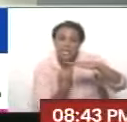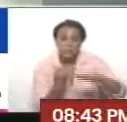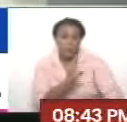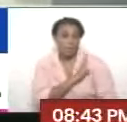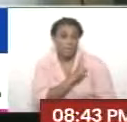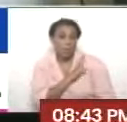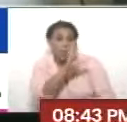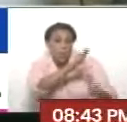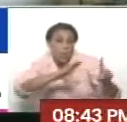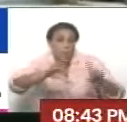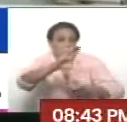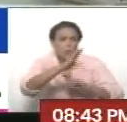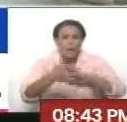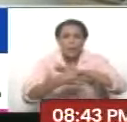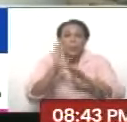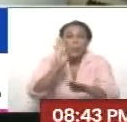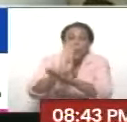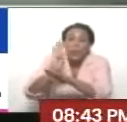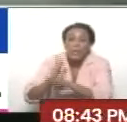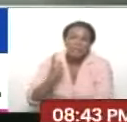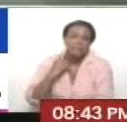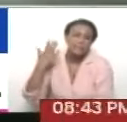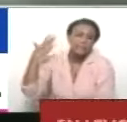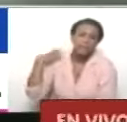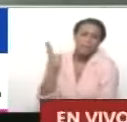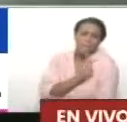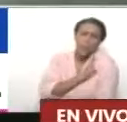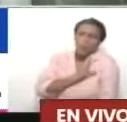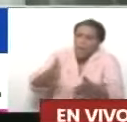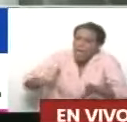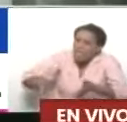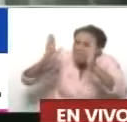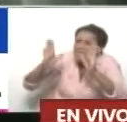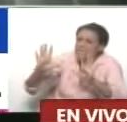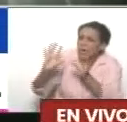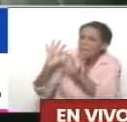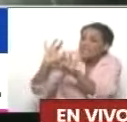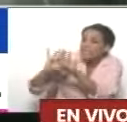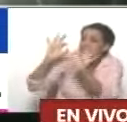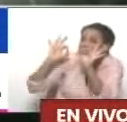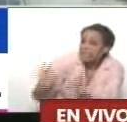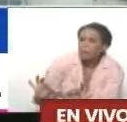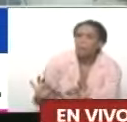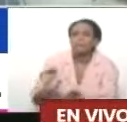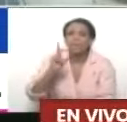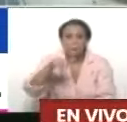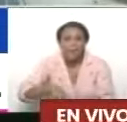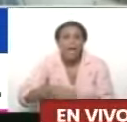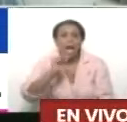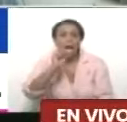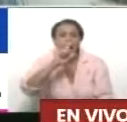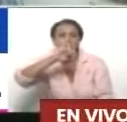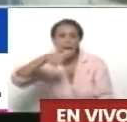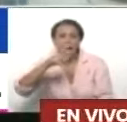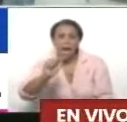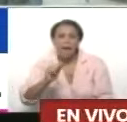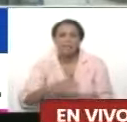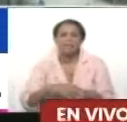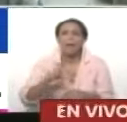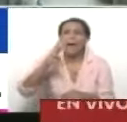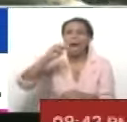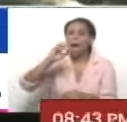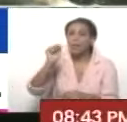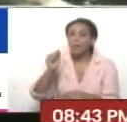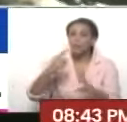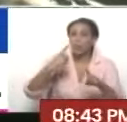Patrimonio Cultural para cuidar, bueno, lo que es nuestro patrimonio venezolano. Y así tenemos el Alejandro Otero, el Arturo Michelena,